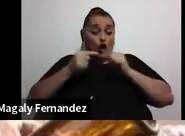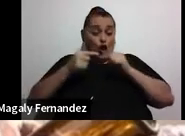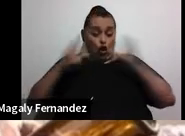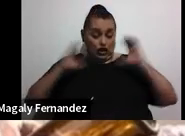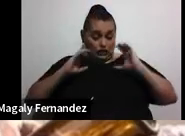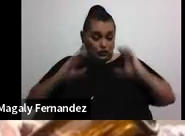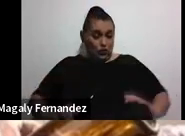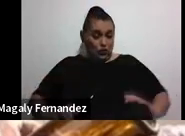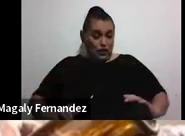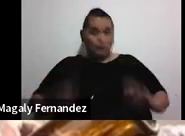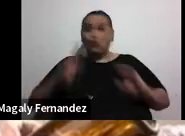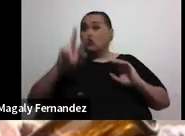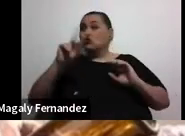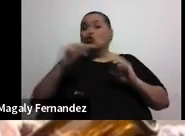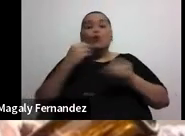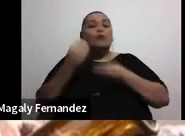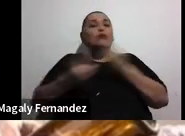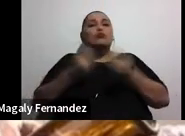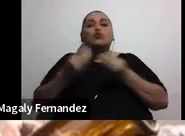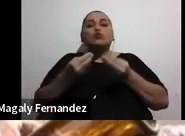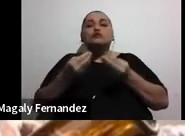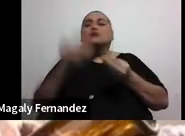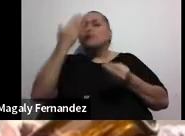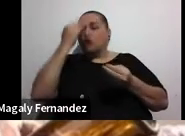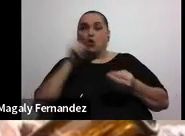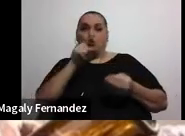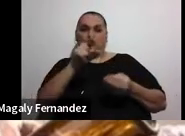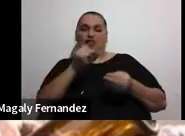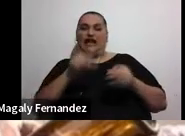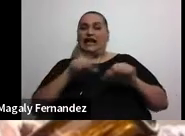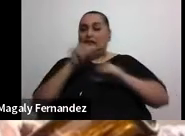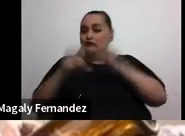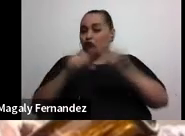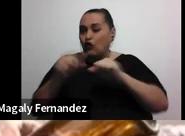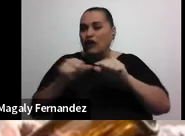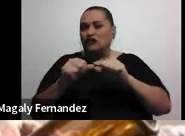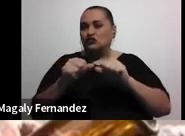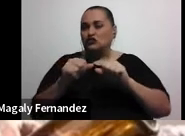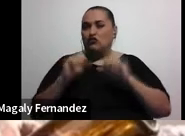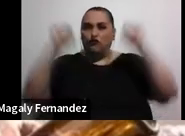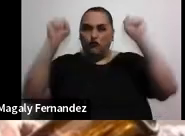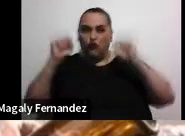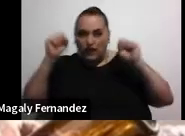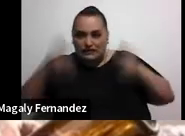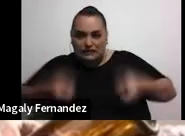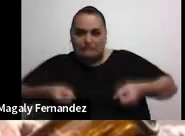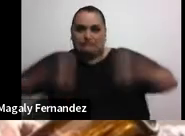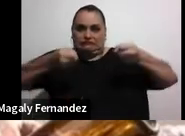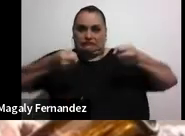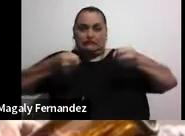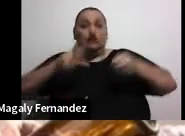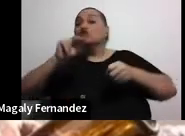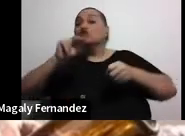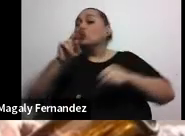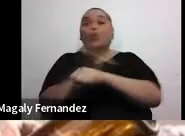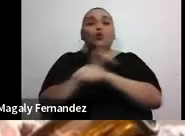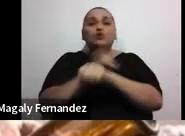se producen necesariamente porque usted hiciera un esfuerzo desproporcionado, sino porque no está usando esos músculos.